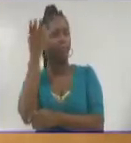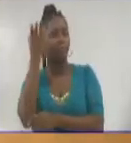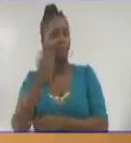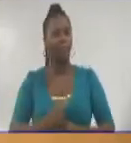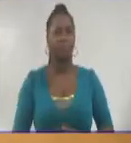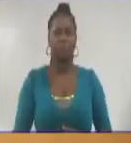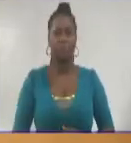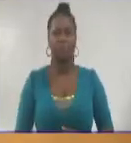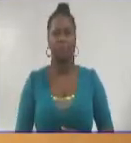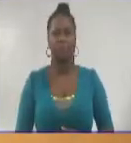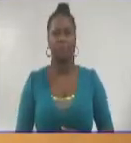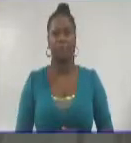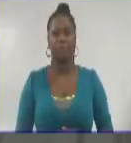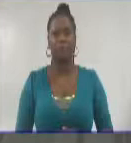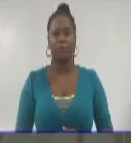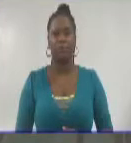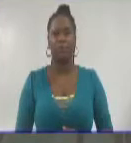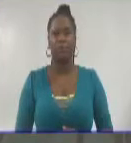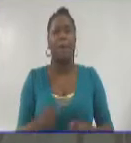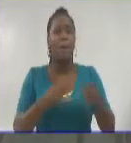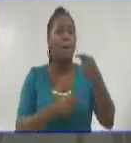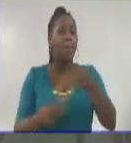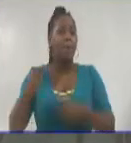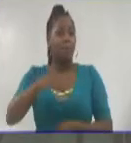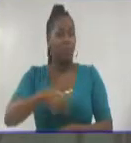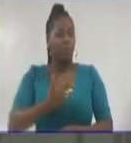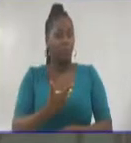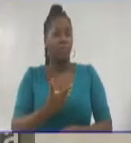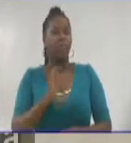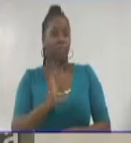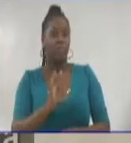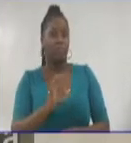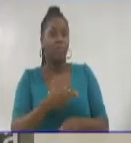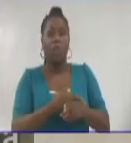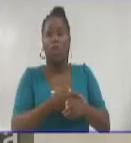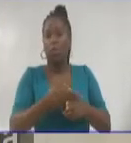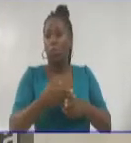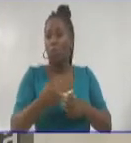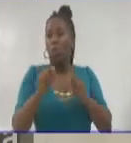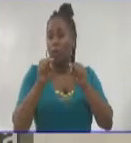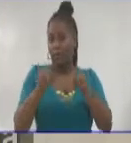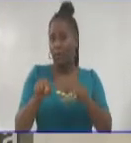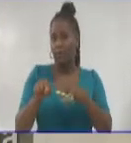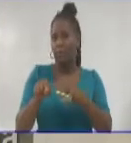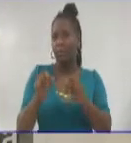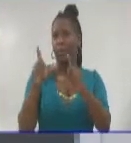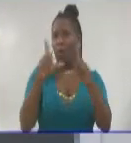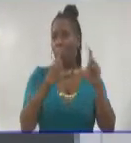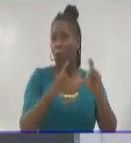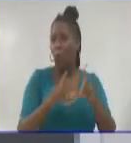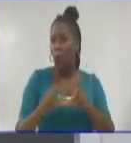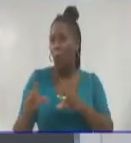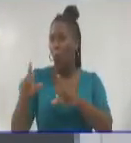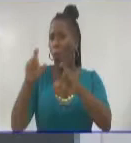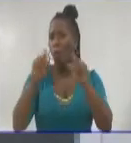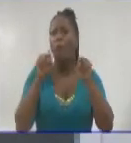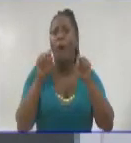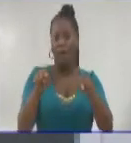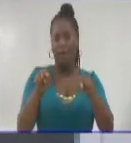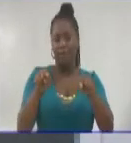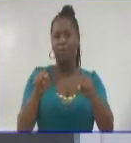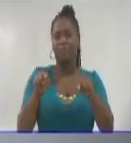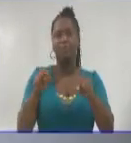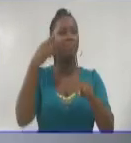La impronta de las principales personalidades desde la colonia hasta la actualidad queda registrada en la exposición de carteles HH